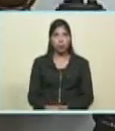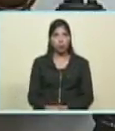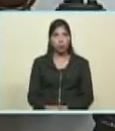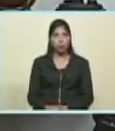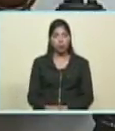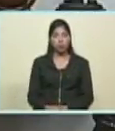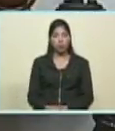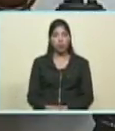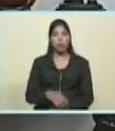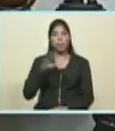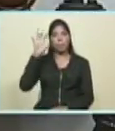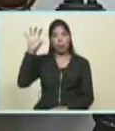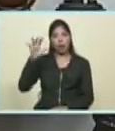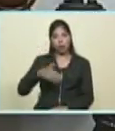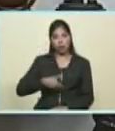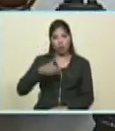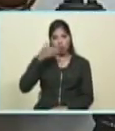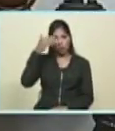Kazajistán,